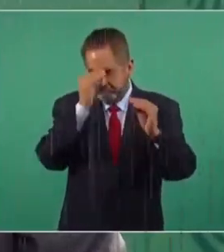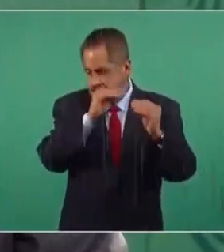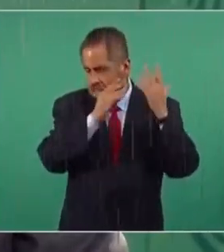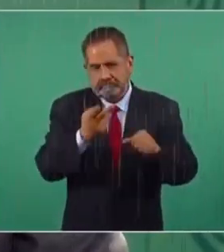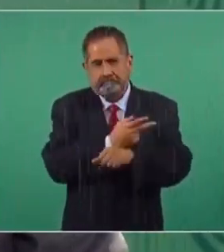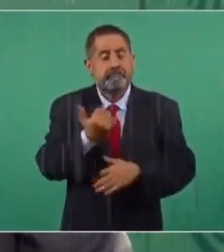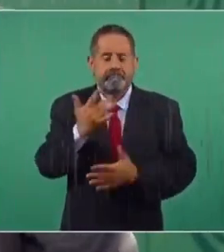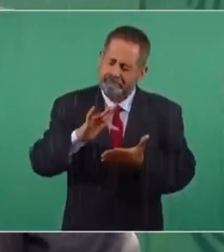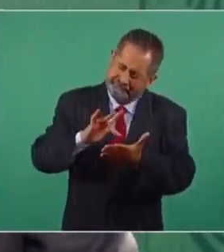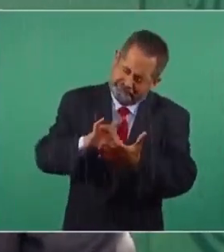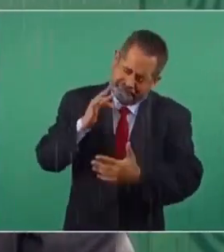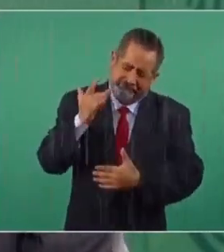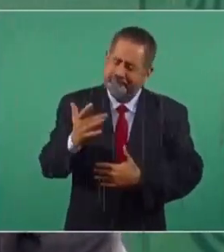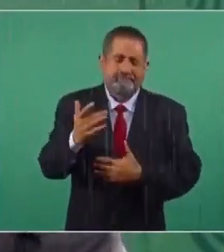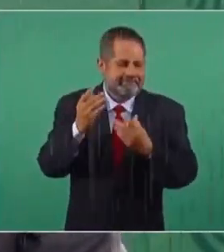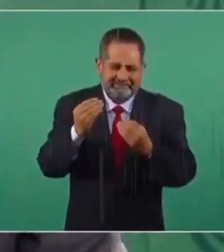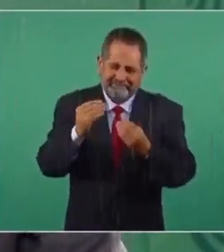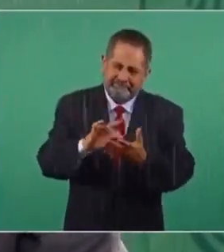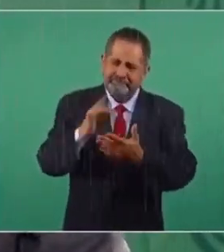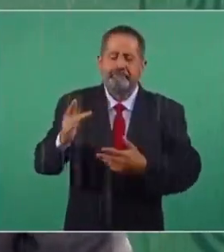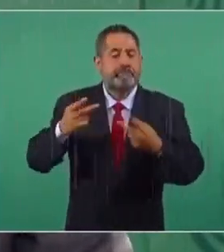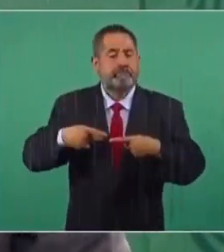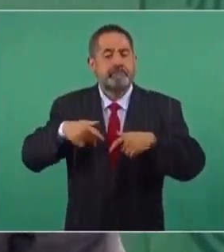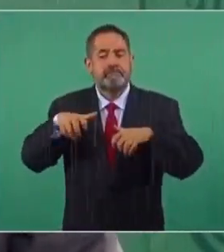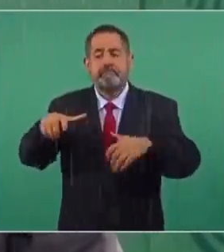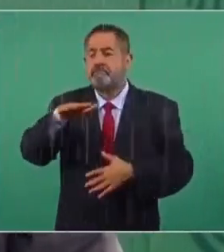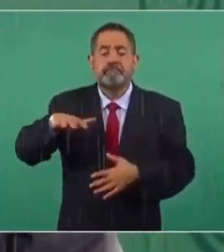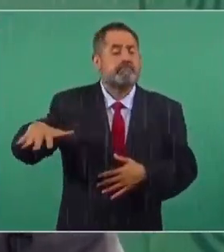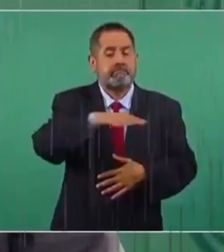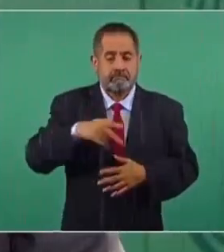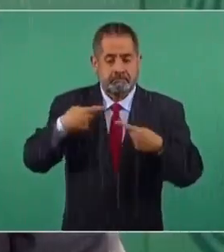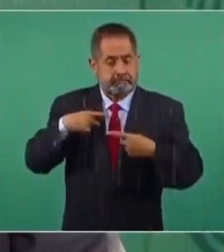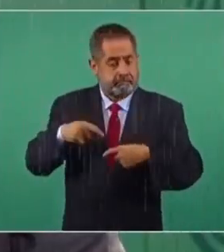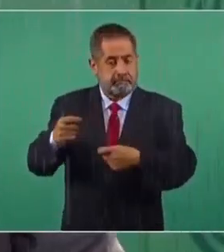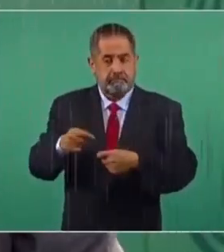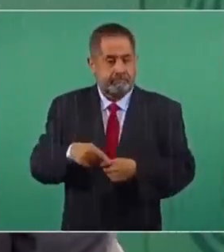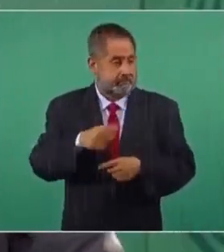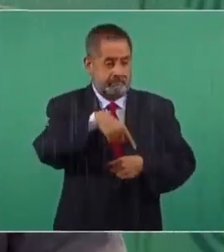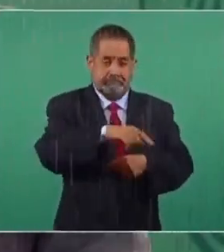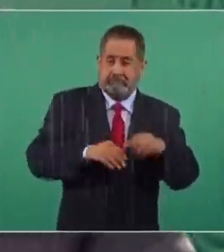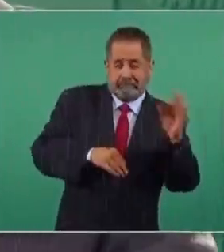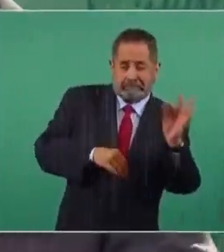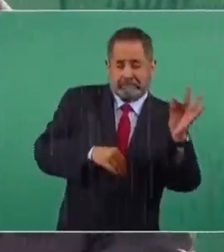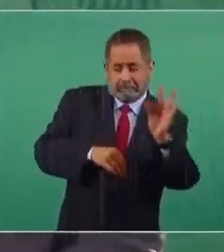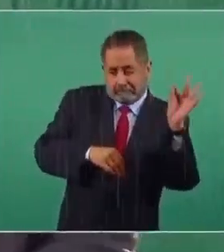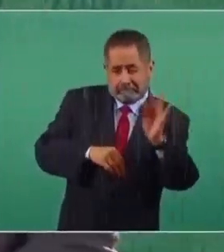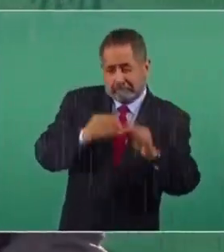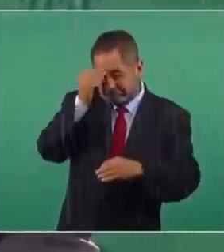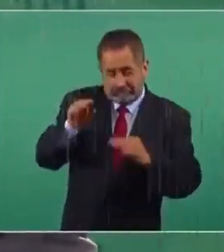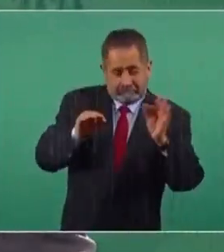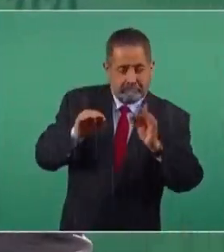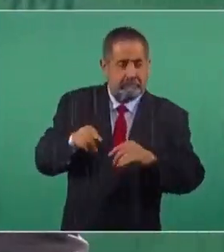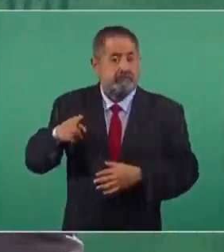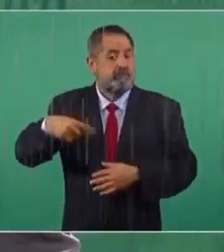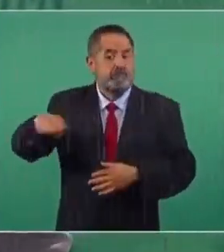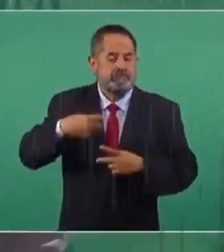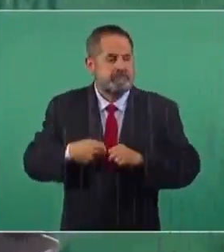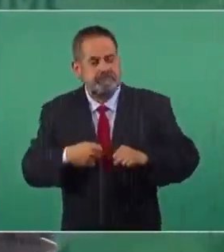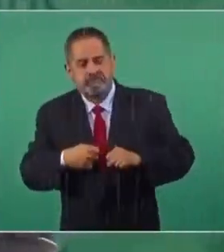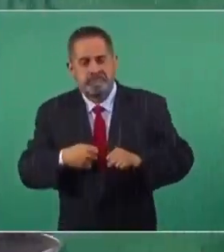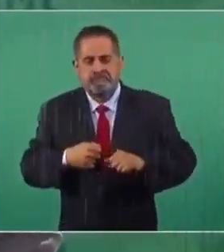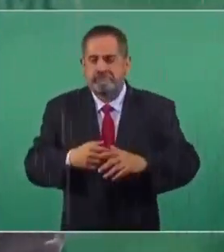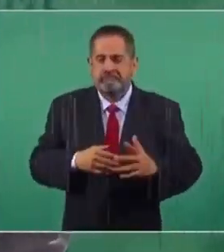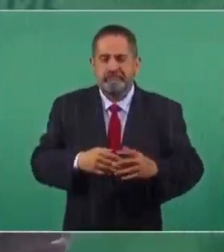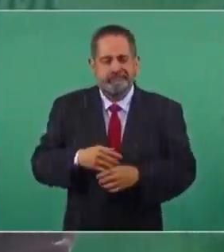Y por eso le agradezco mucho a la gente que aún con esta campaña tan